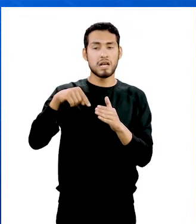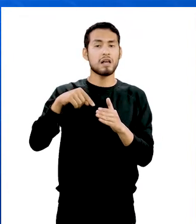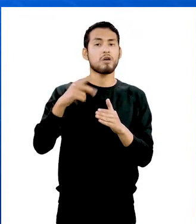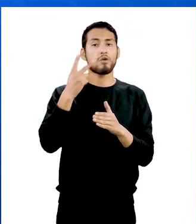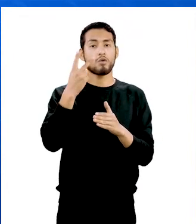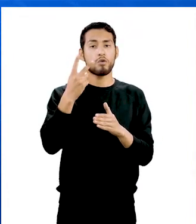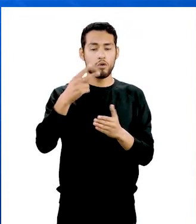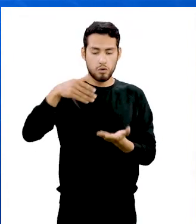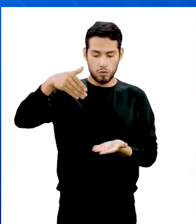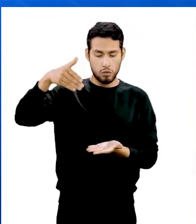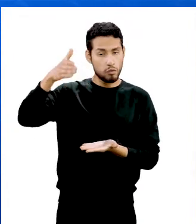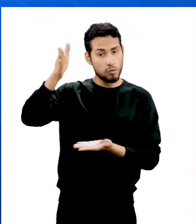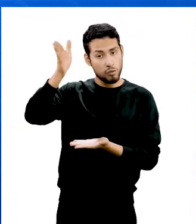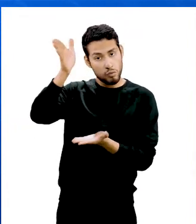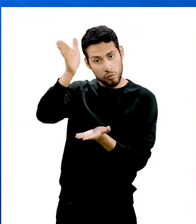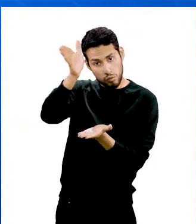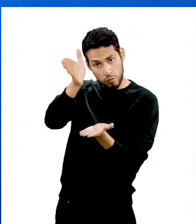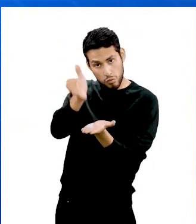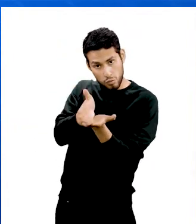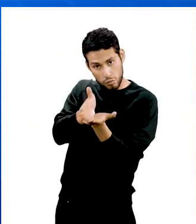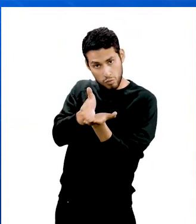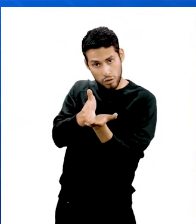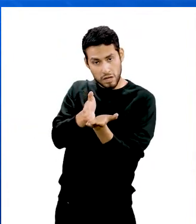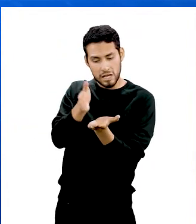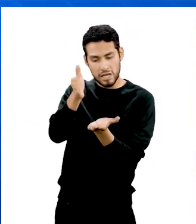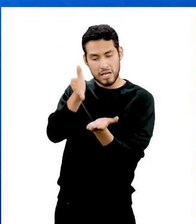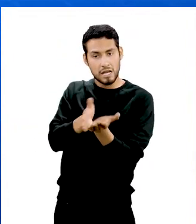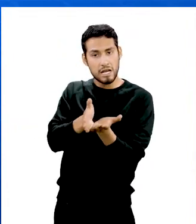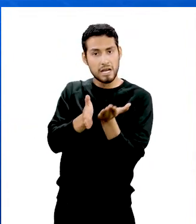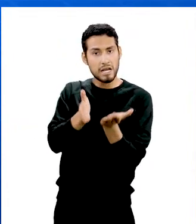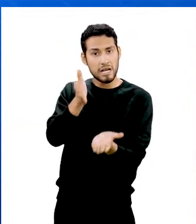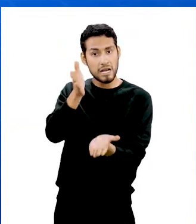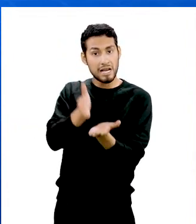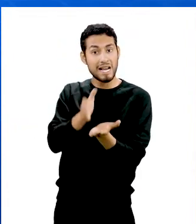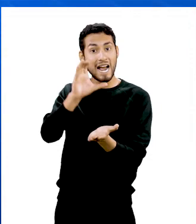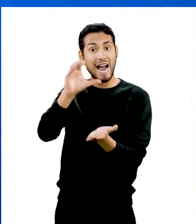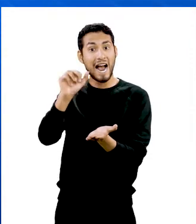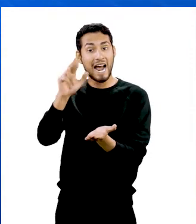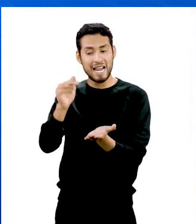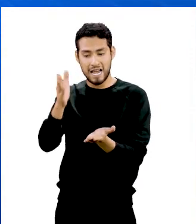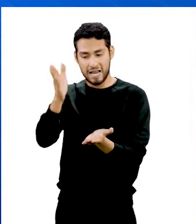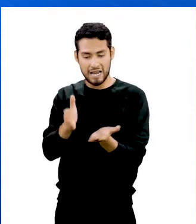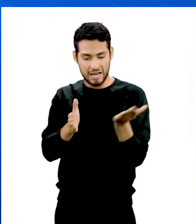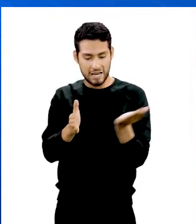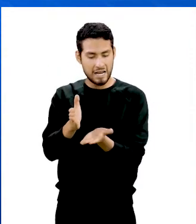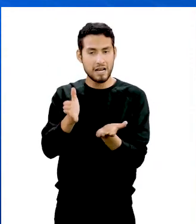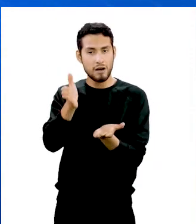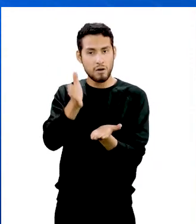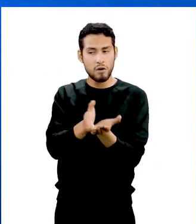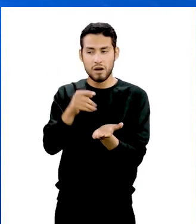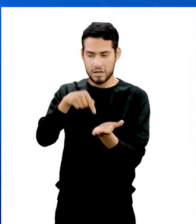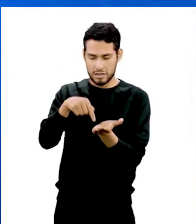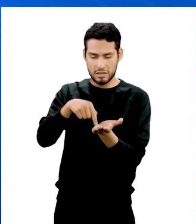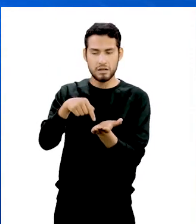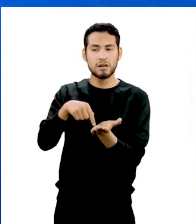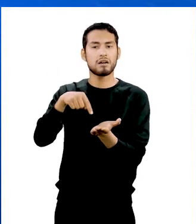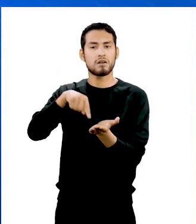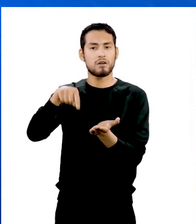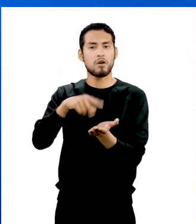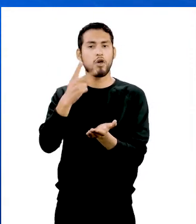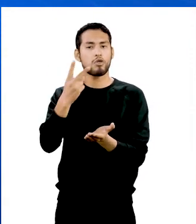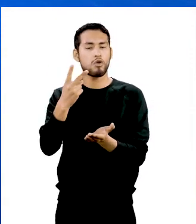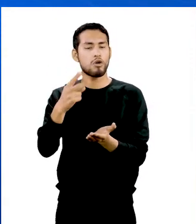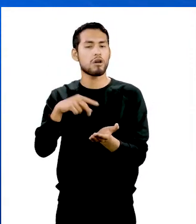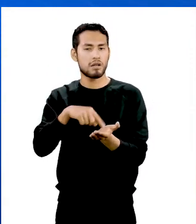limitada por dos semiplanos que se llaman caras. La arista del diedro es la recta común